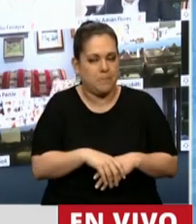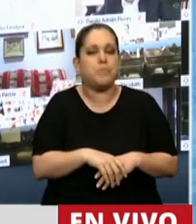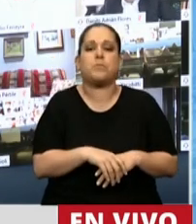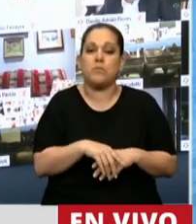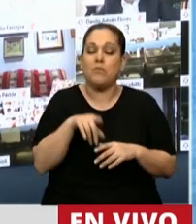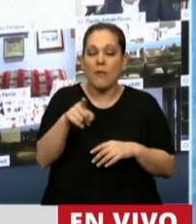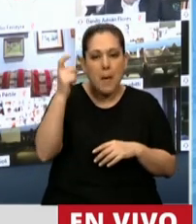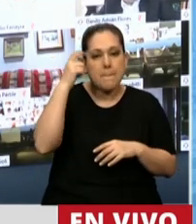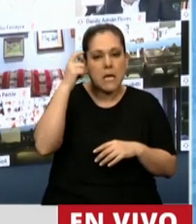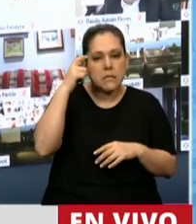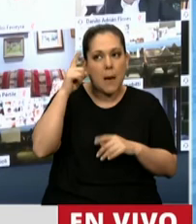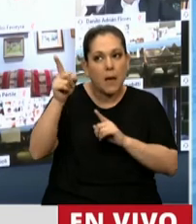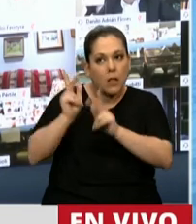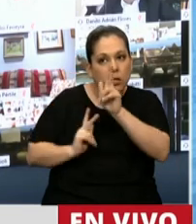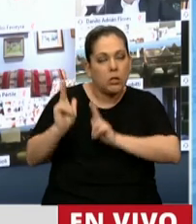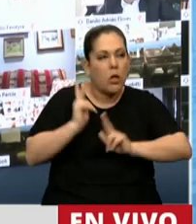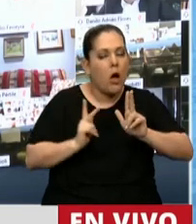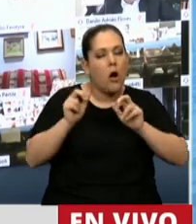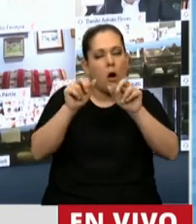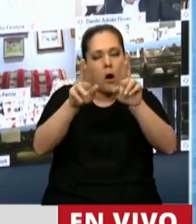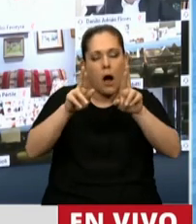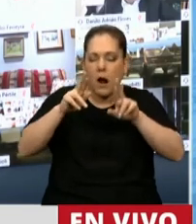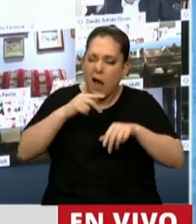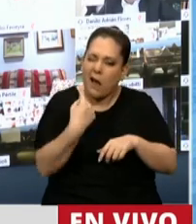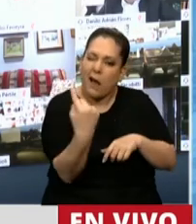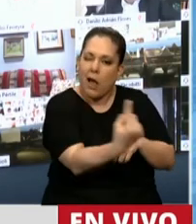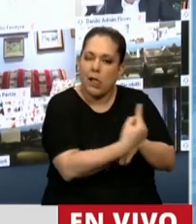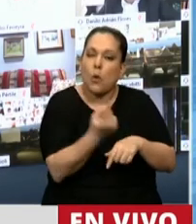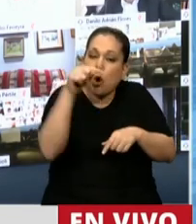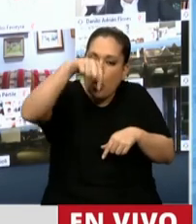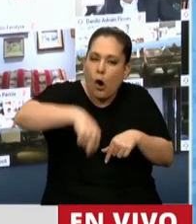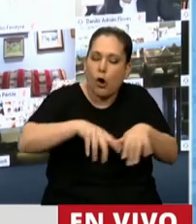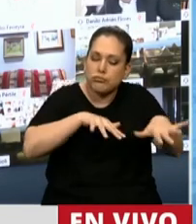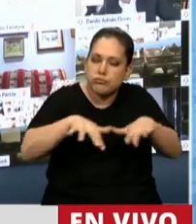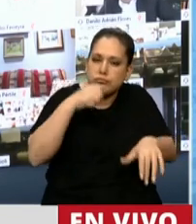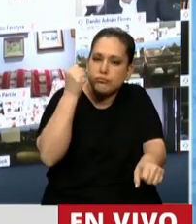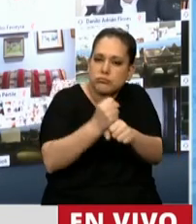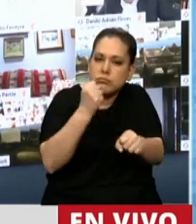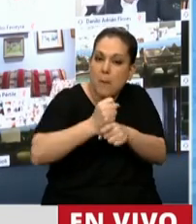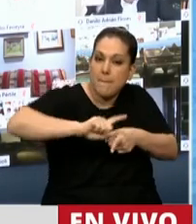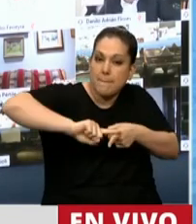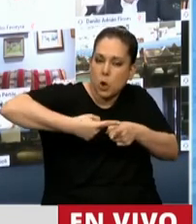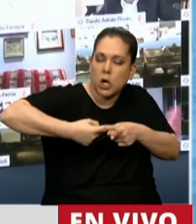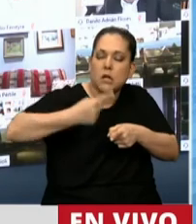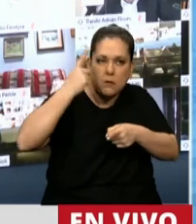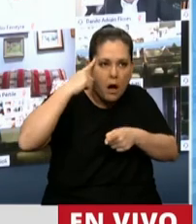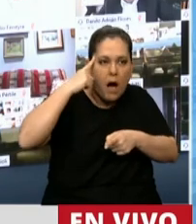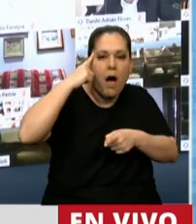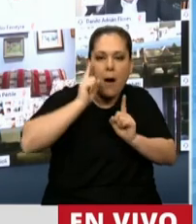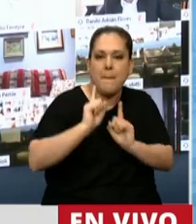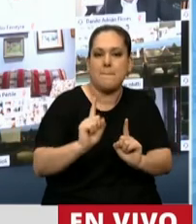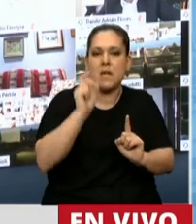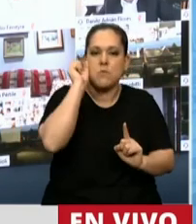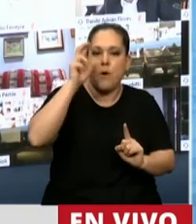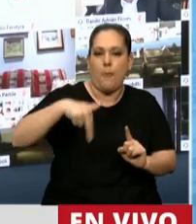sobrevuele en cada uno de los que hoy nos dedicamos a esta noble actividad que es la política, que pongamos